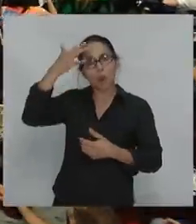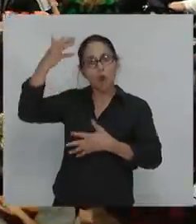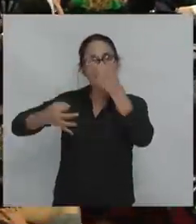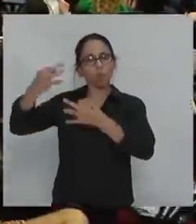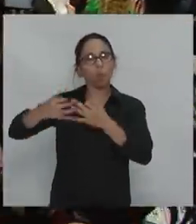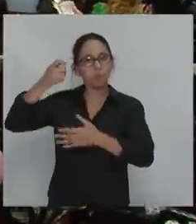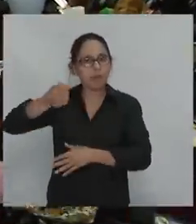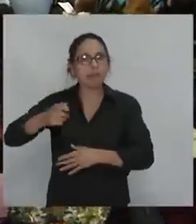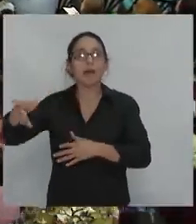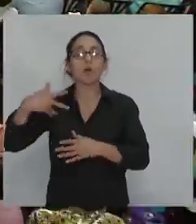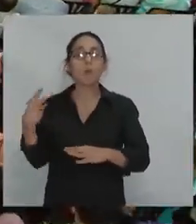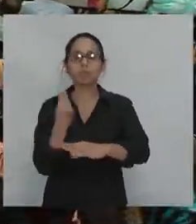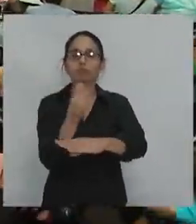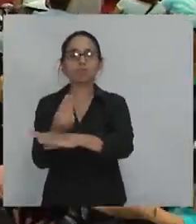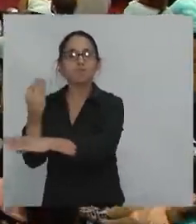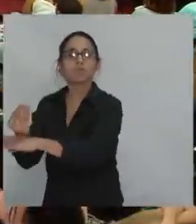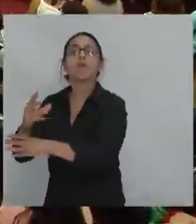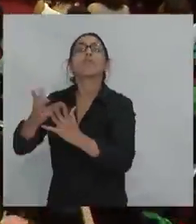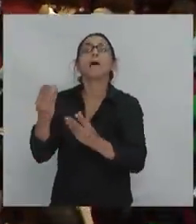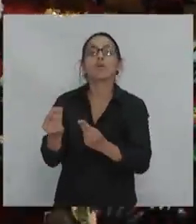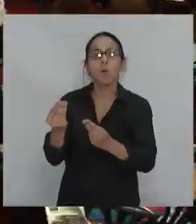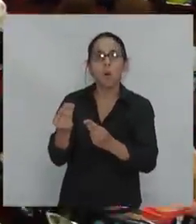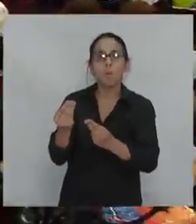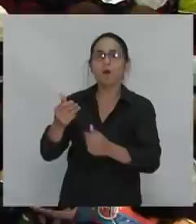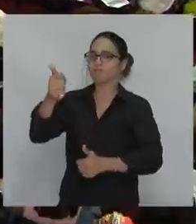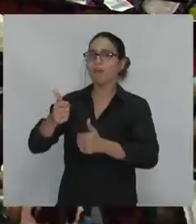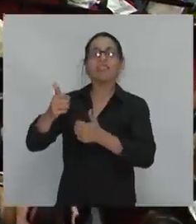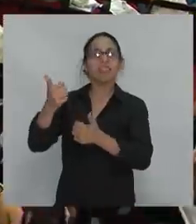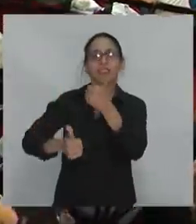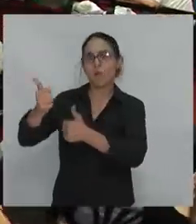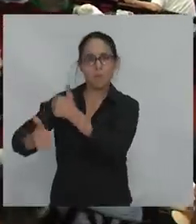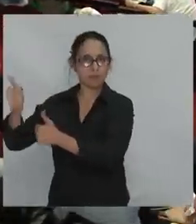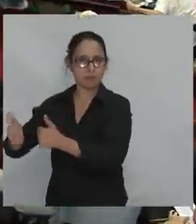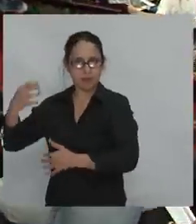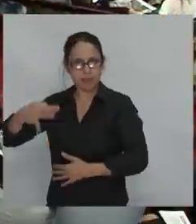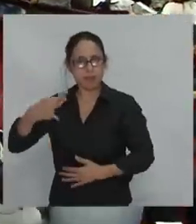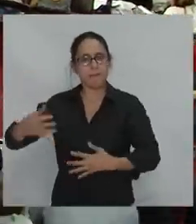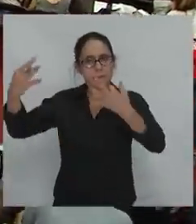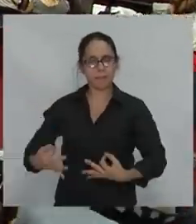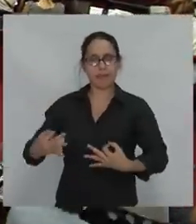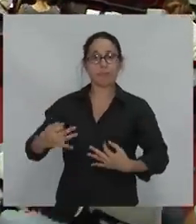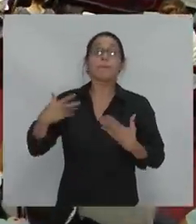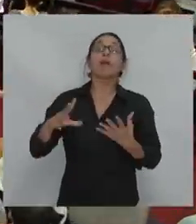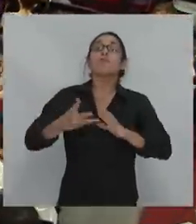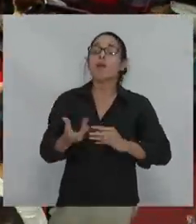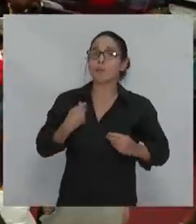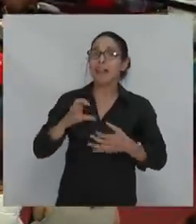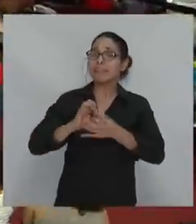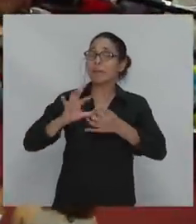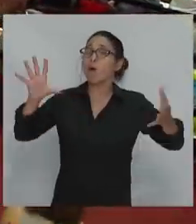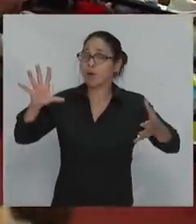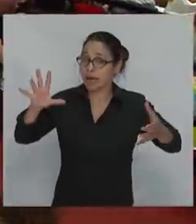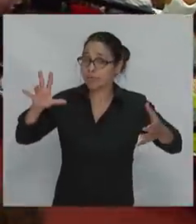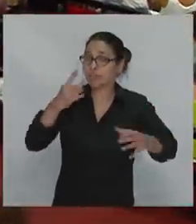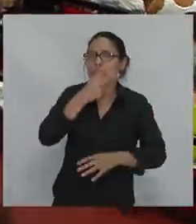Eso tiene sus riesgos, es verdad. Pero cómo rompemos 200 años de influencia de la democracia representativa si no le